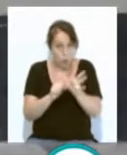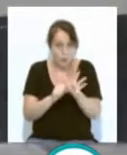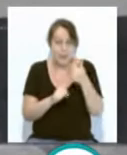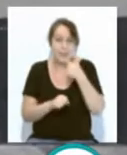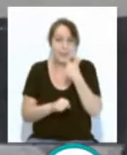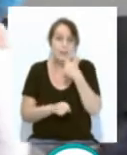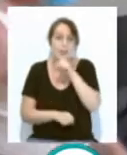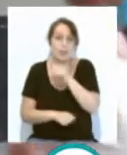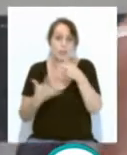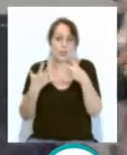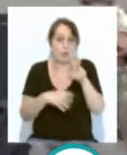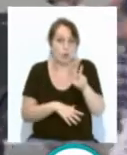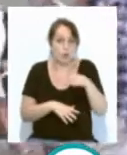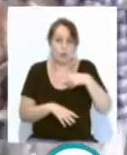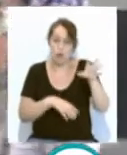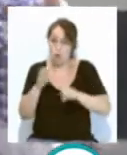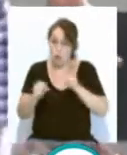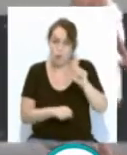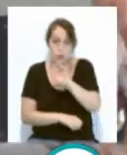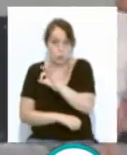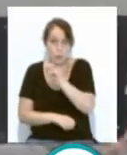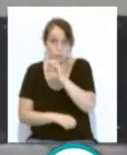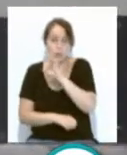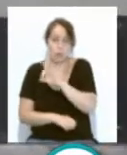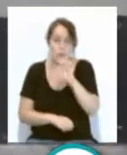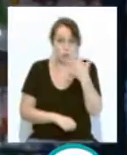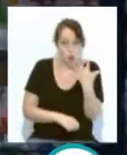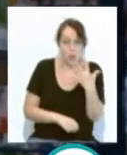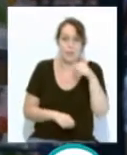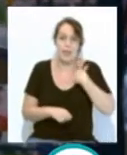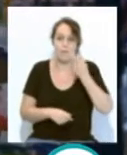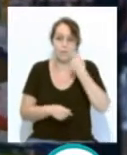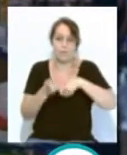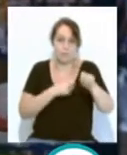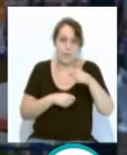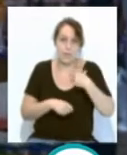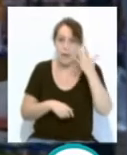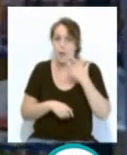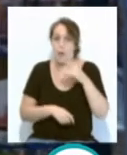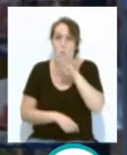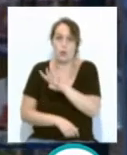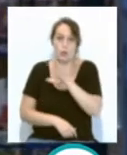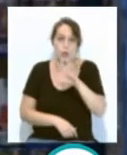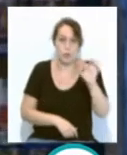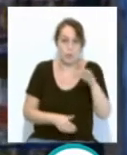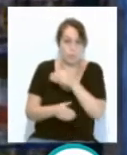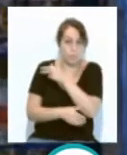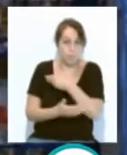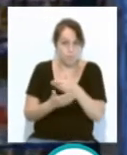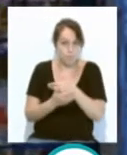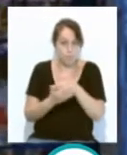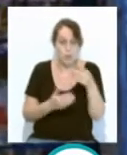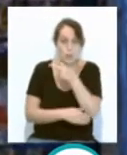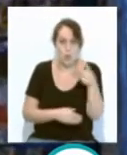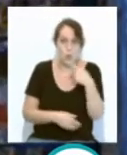172 tiendas adquiridas a SuperSol registraron unas vendas netas cercanas a los 450 millones de euros en